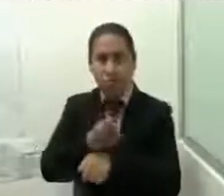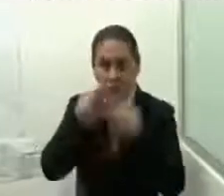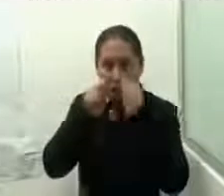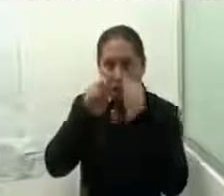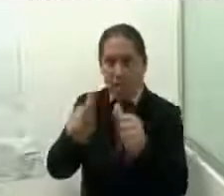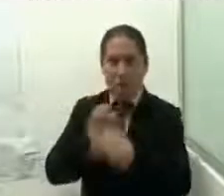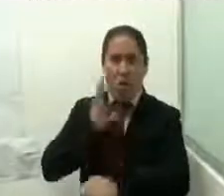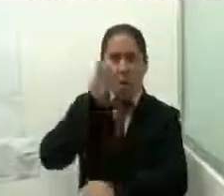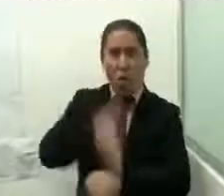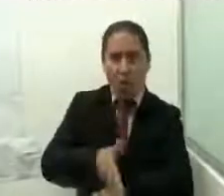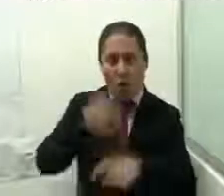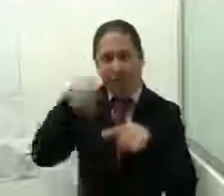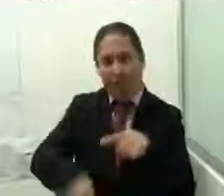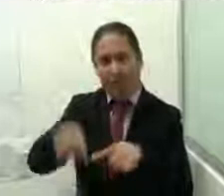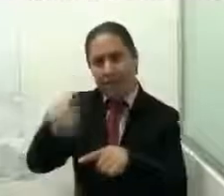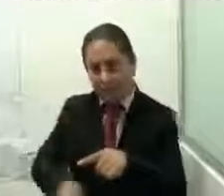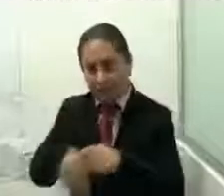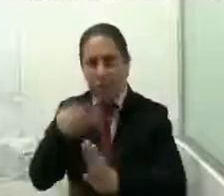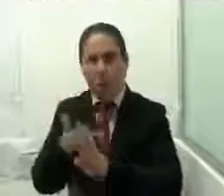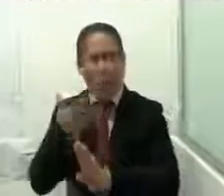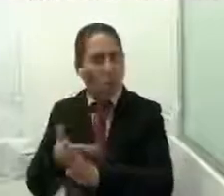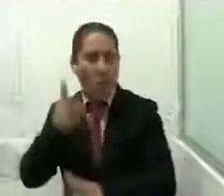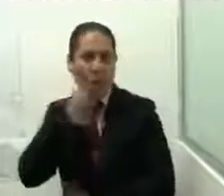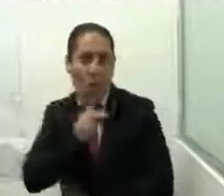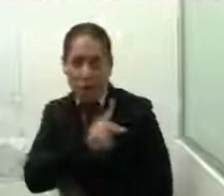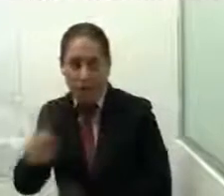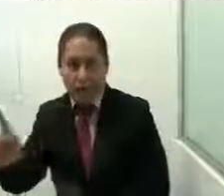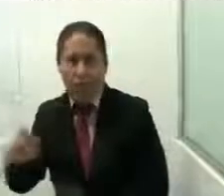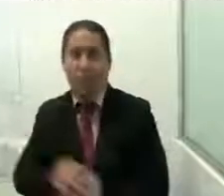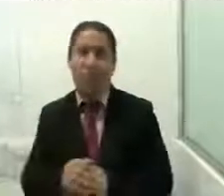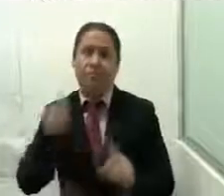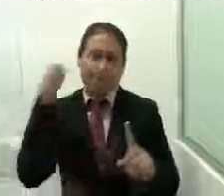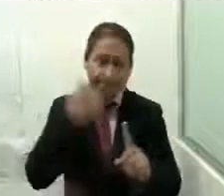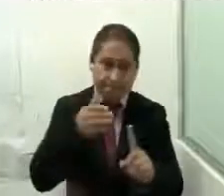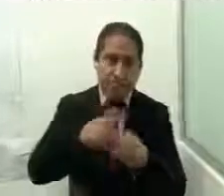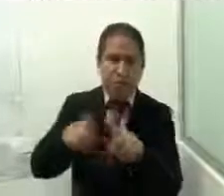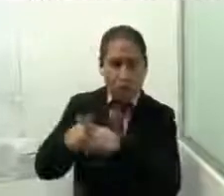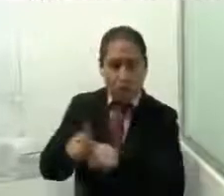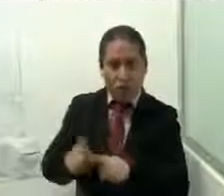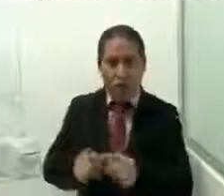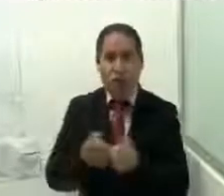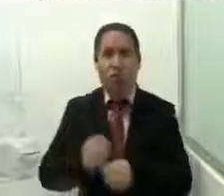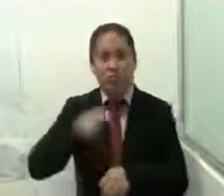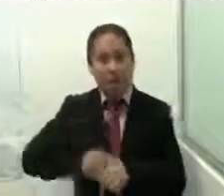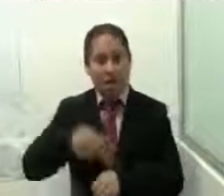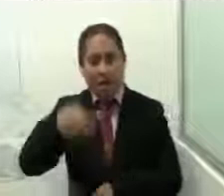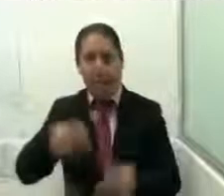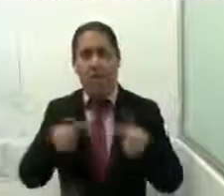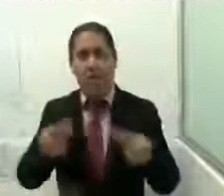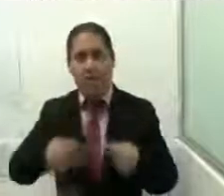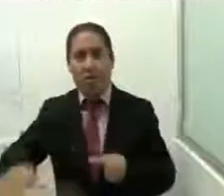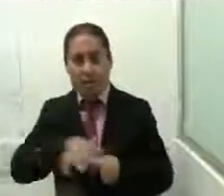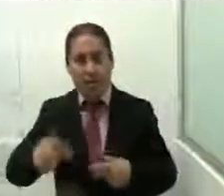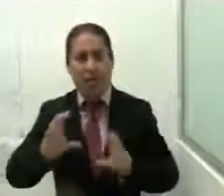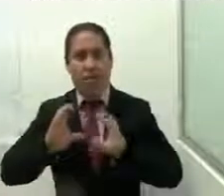y eliminación de la violencia contra las mujeres, dirigidos a distintos actores sociales y ciudadanía. Destacando con ello